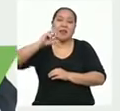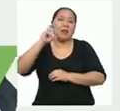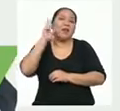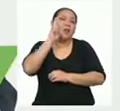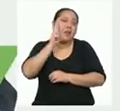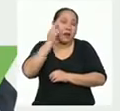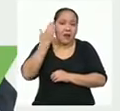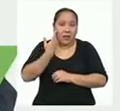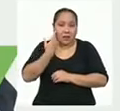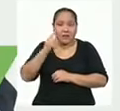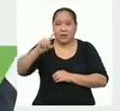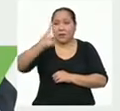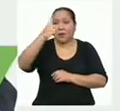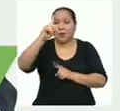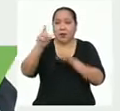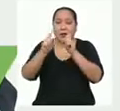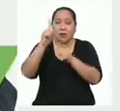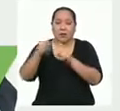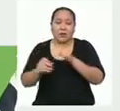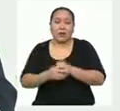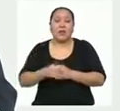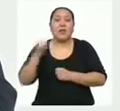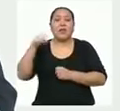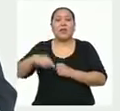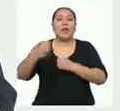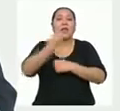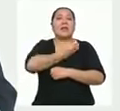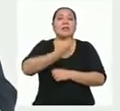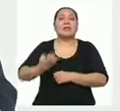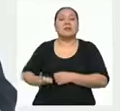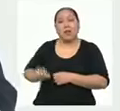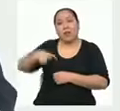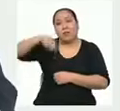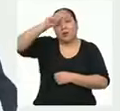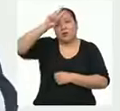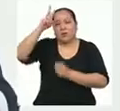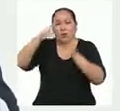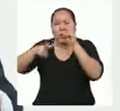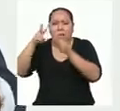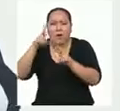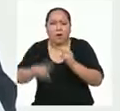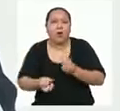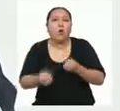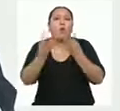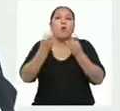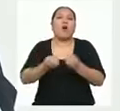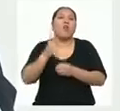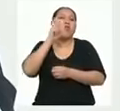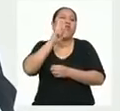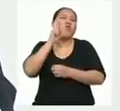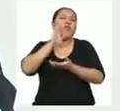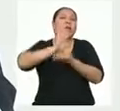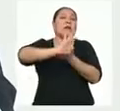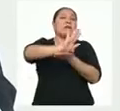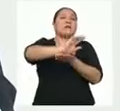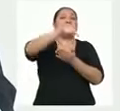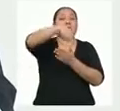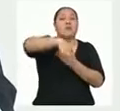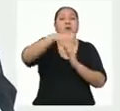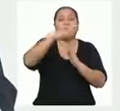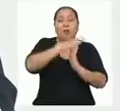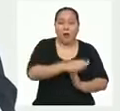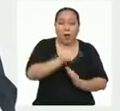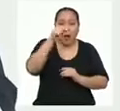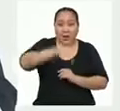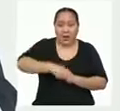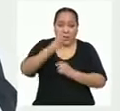¿Qué fue la primera encuesta que hizo el Estado peruano para dimensionar cuánto racismo hay en nuestro país